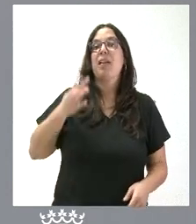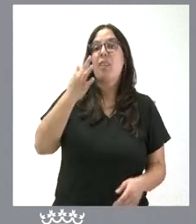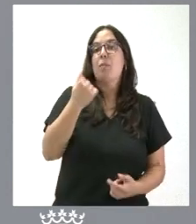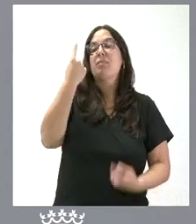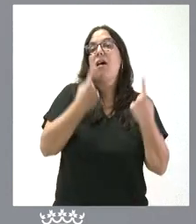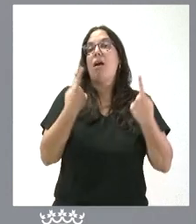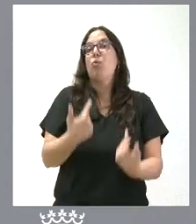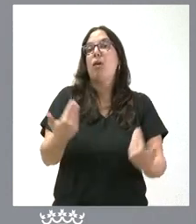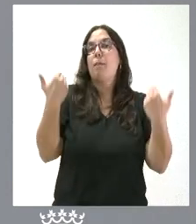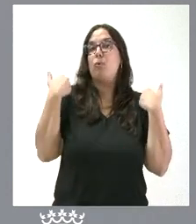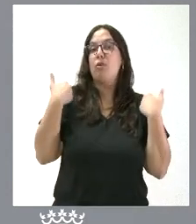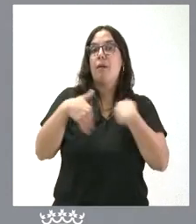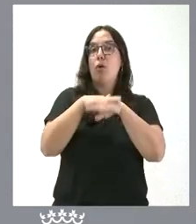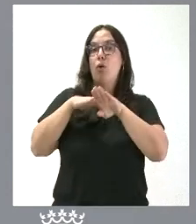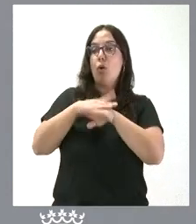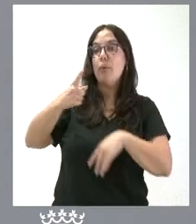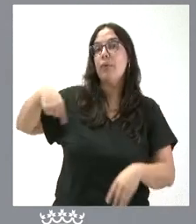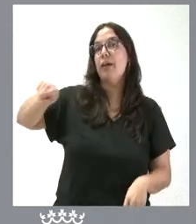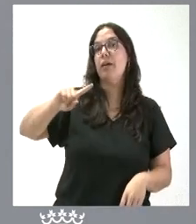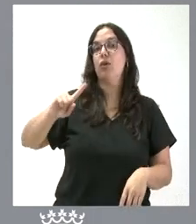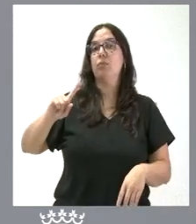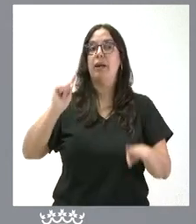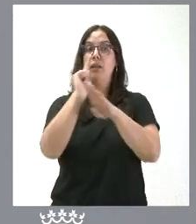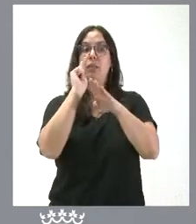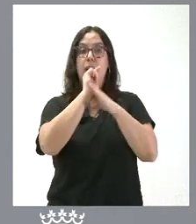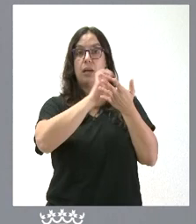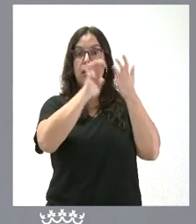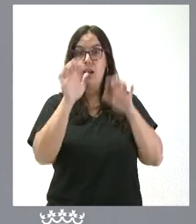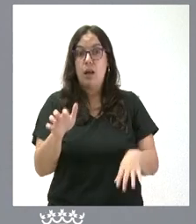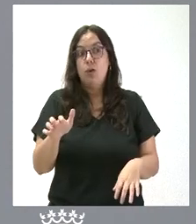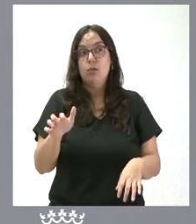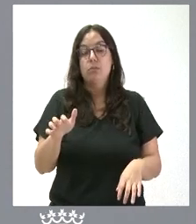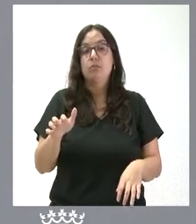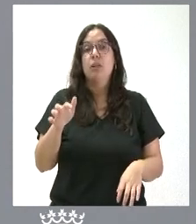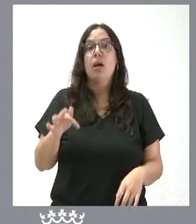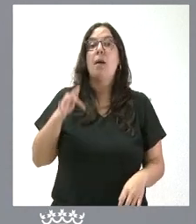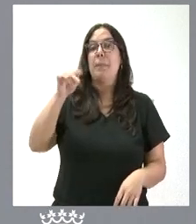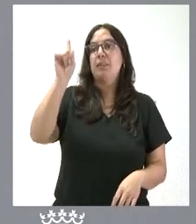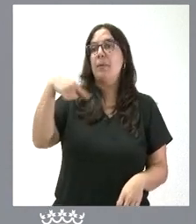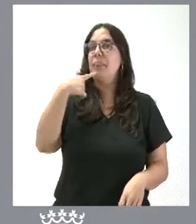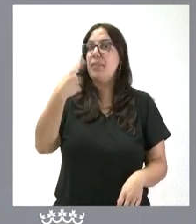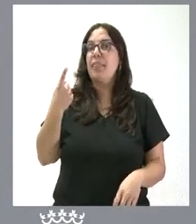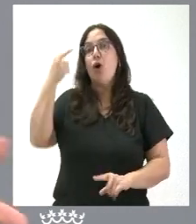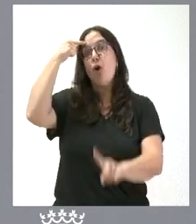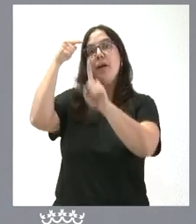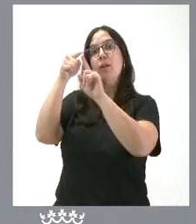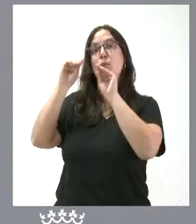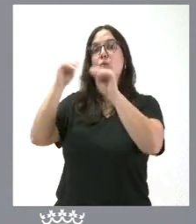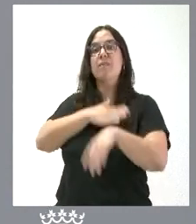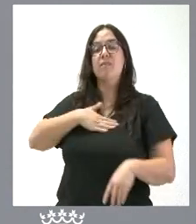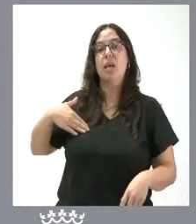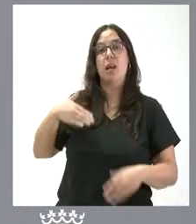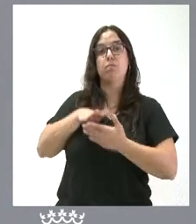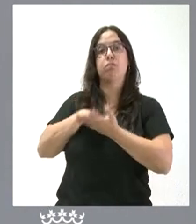responsables del Gobierno, además de criticar a Castilla y León, pues han dicho en alguna ocasión que su objetivo era poder presentar